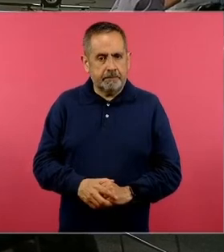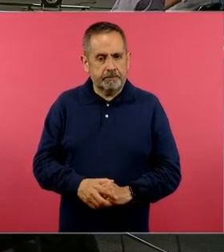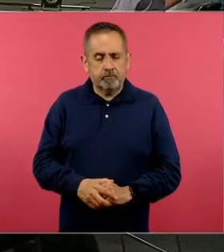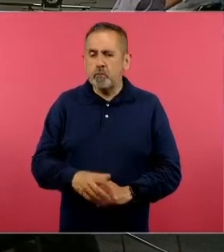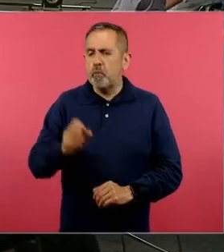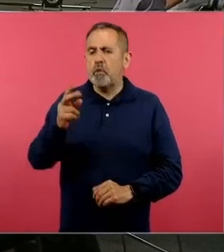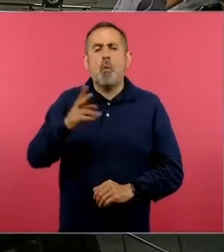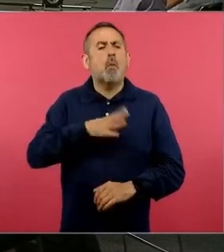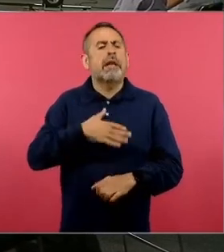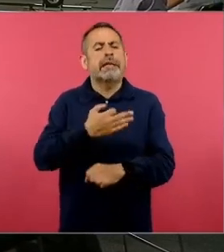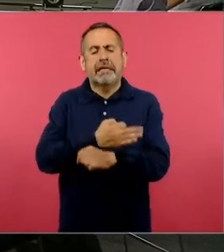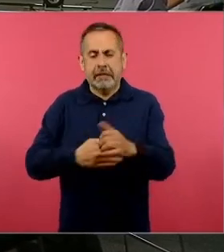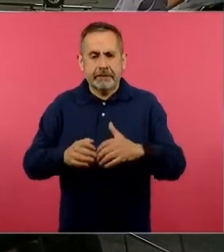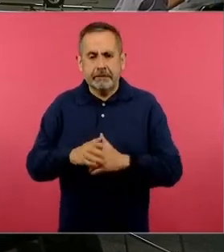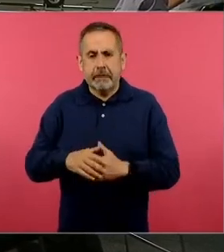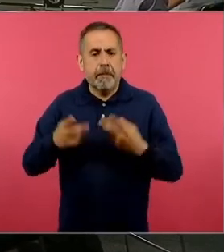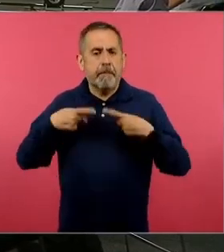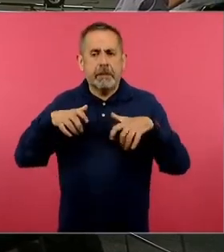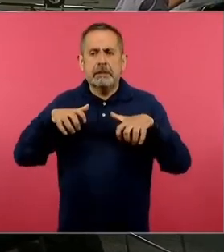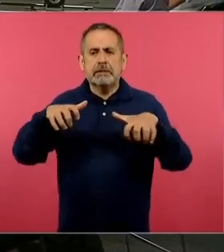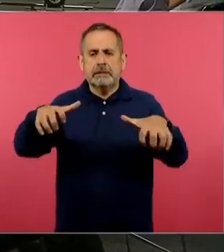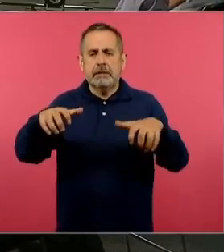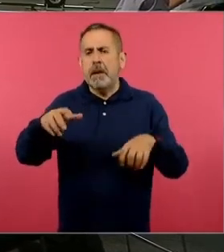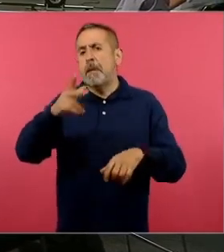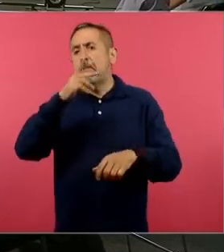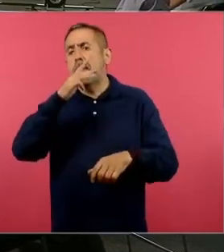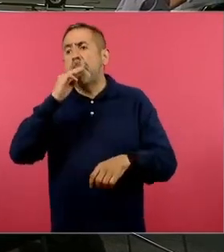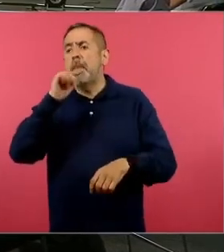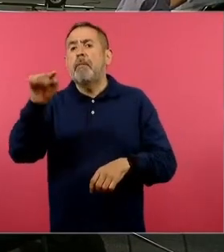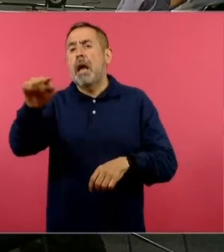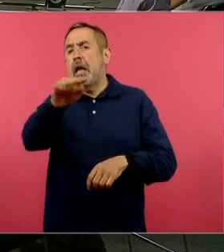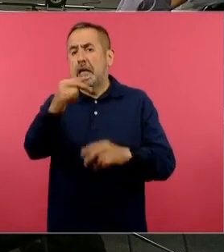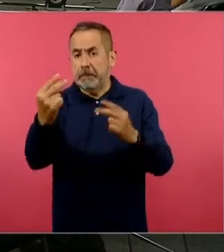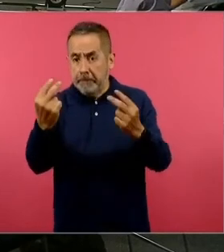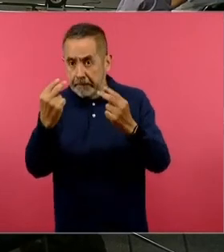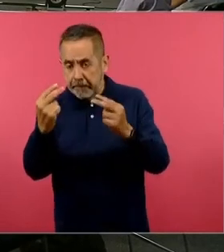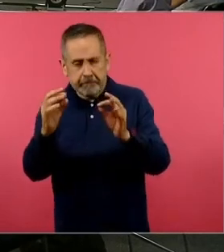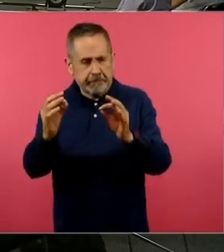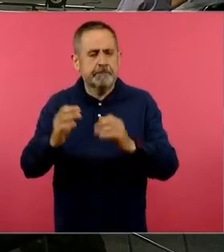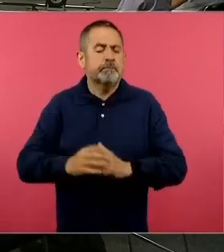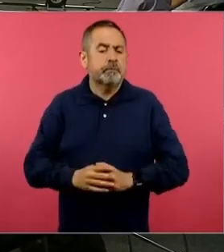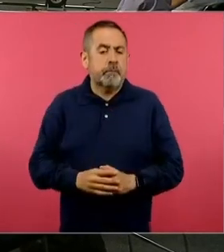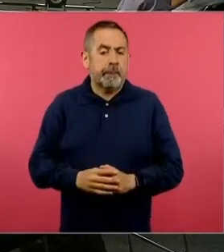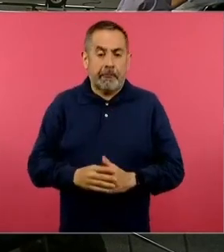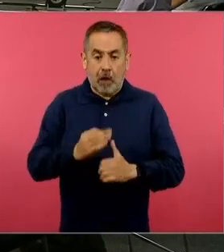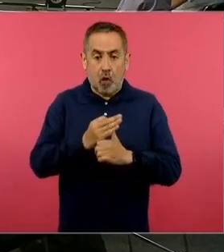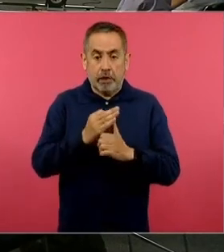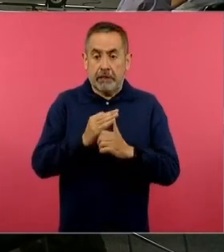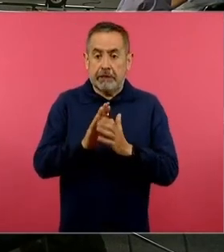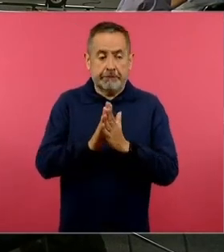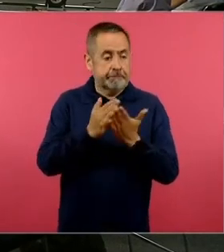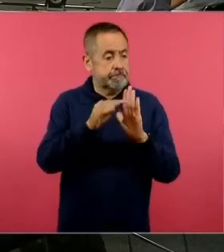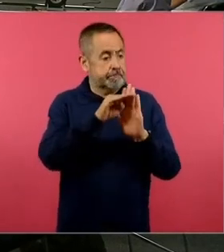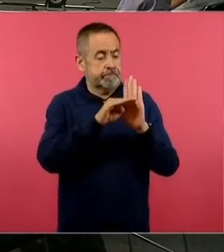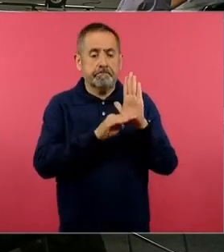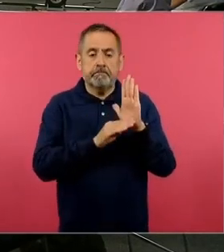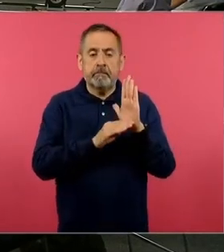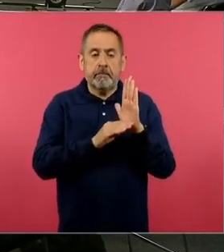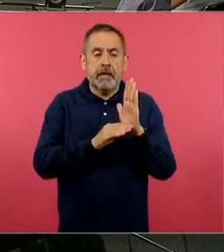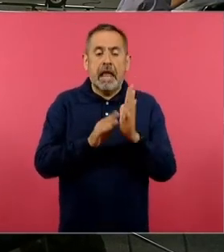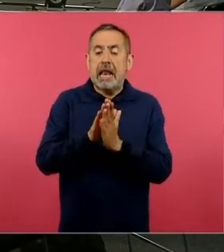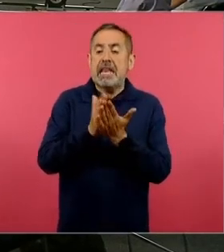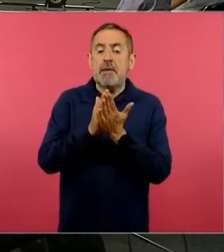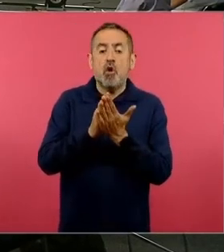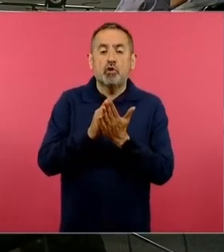Ok, buena tarde, público que me escucha, papás en casa. Vamos a continuación a presentar la familia de libros de